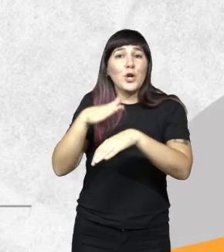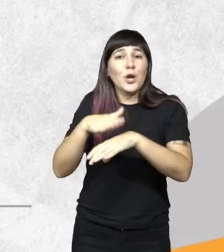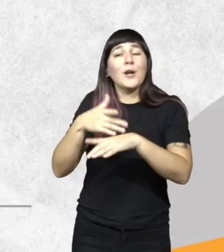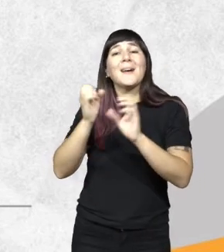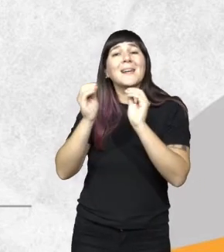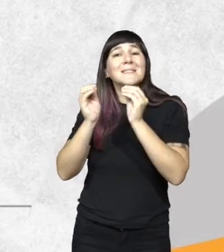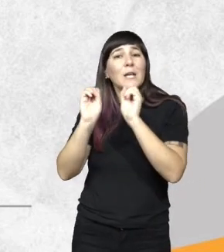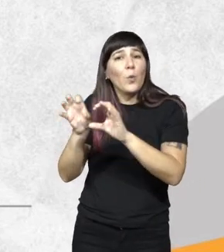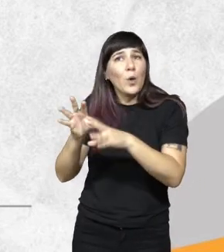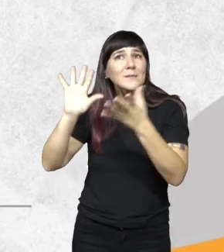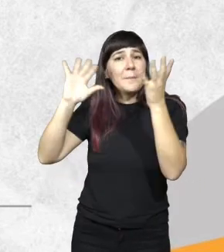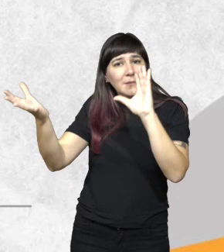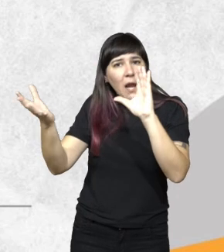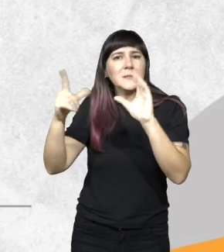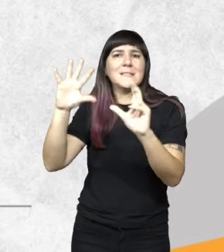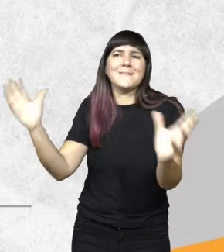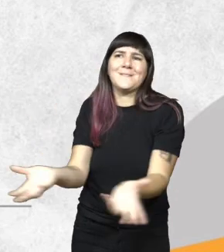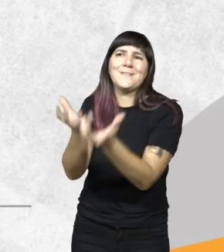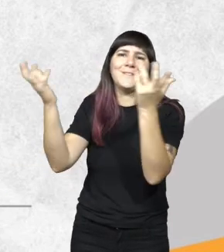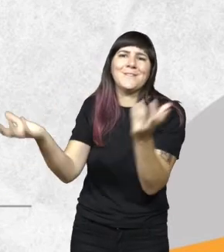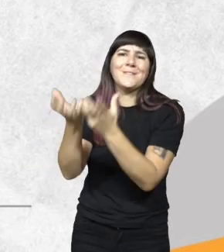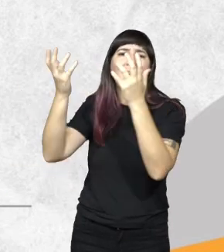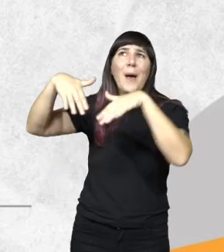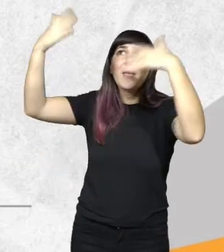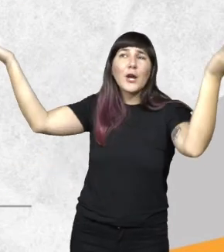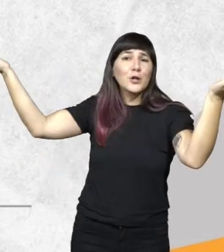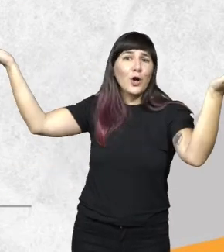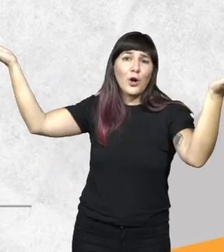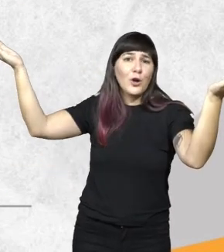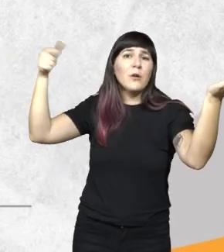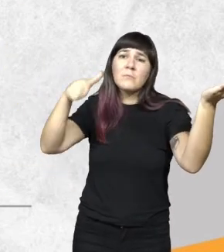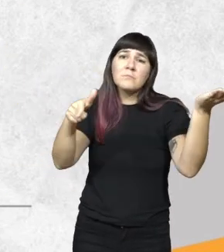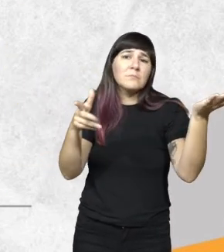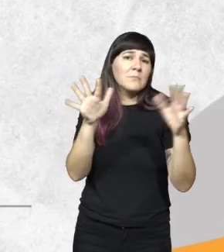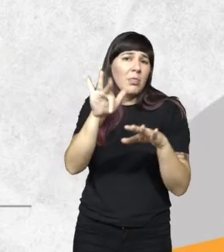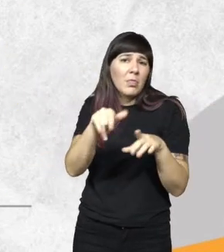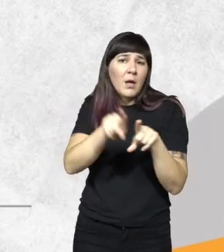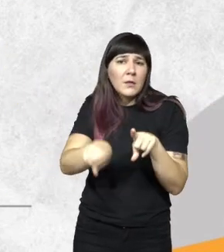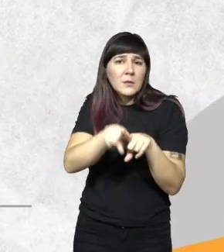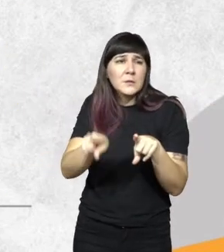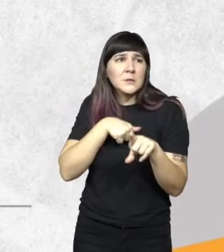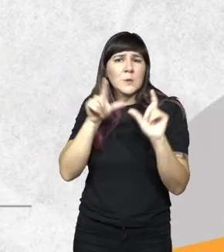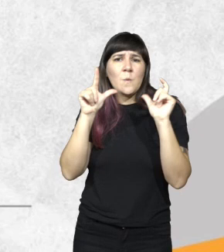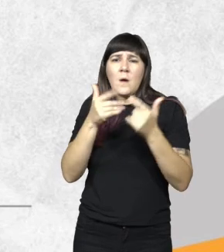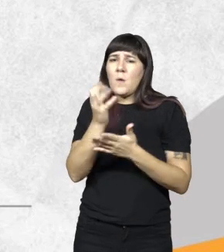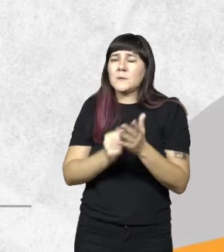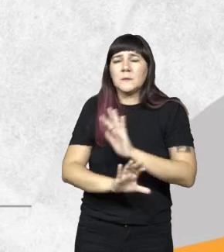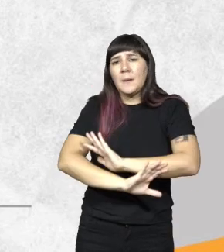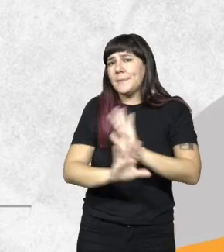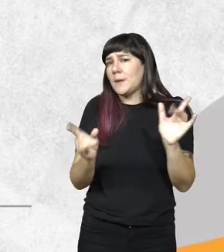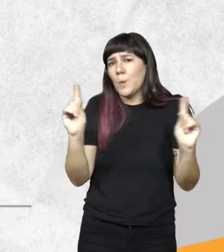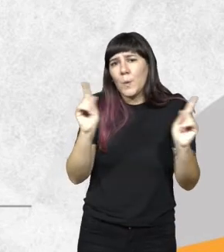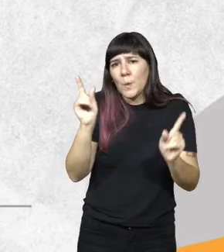realmente la incineración a cielo abierto es la práctica habitual, tradicional y cultural y por lo tanto nos pareció eso absolutamente inaceptable,